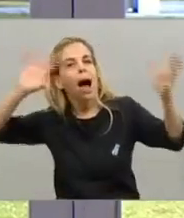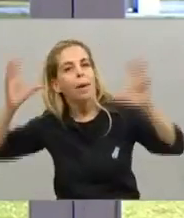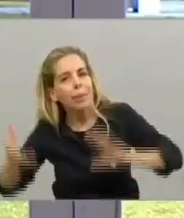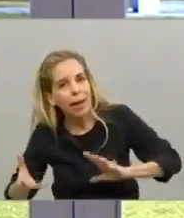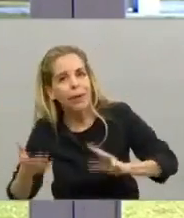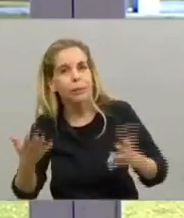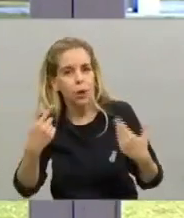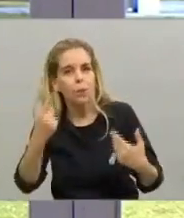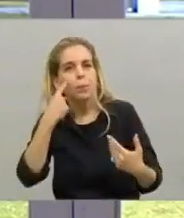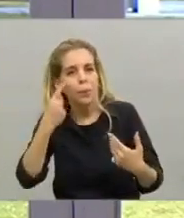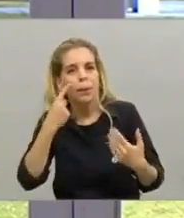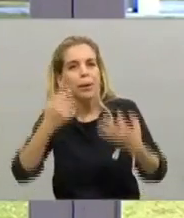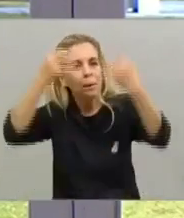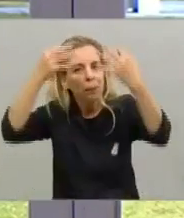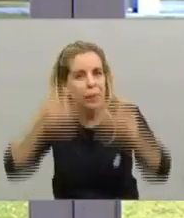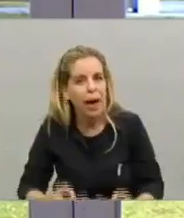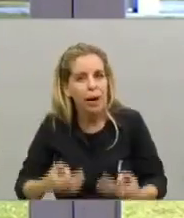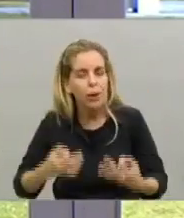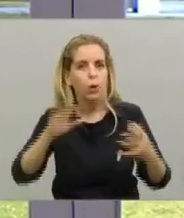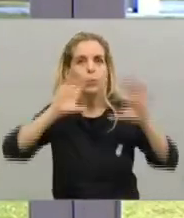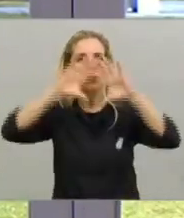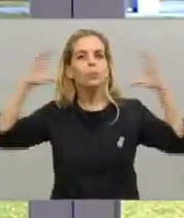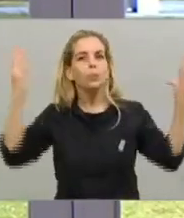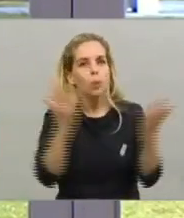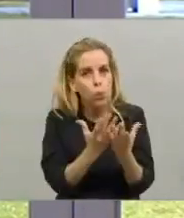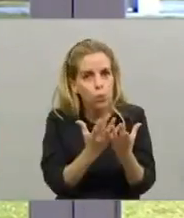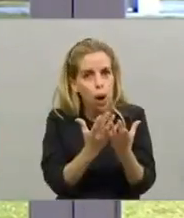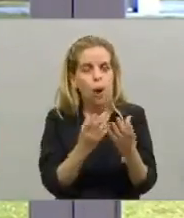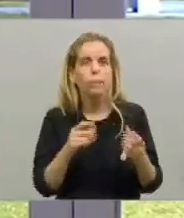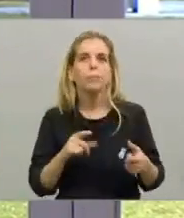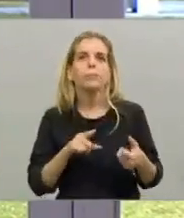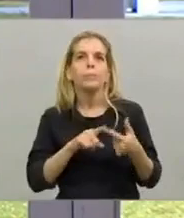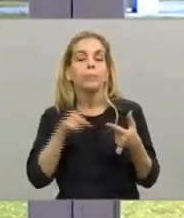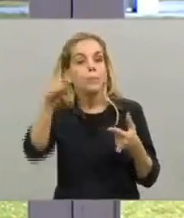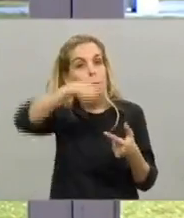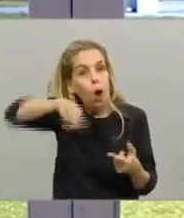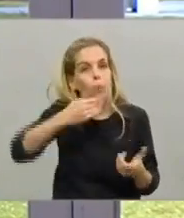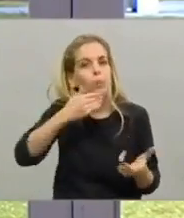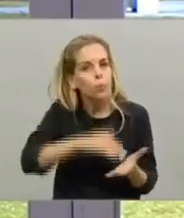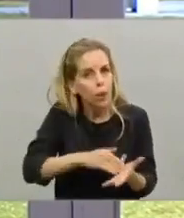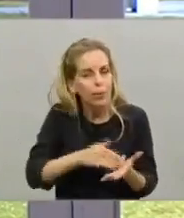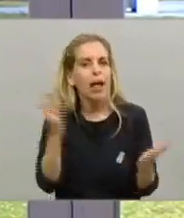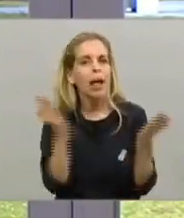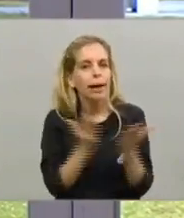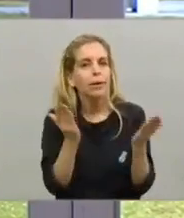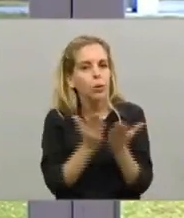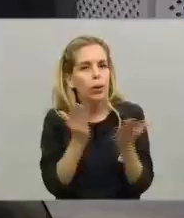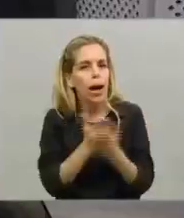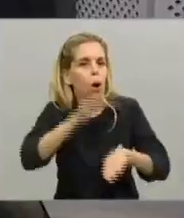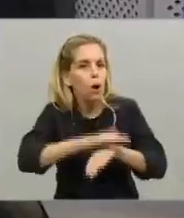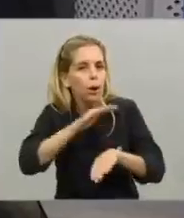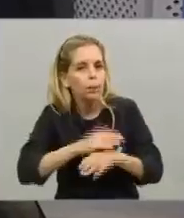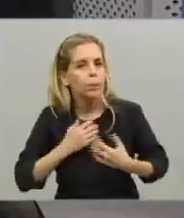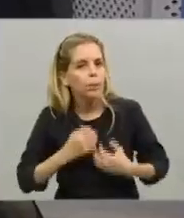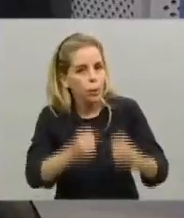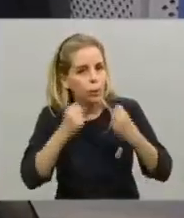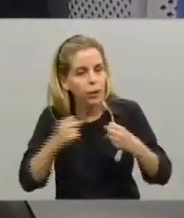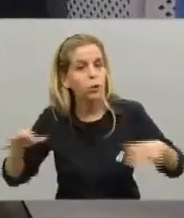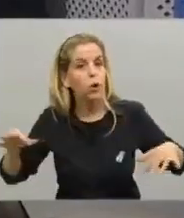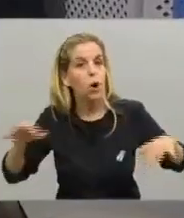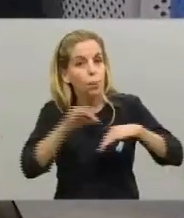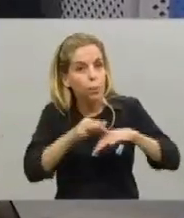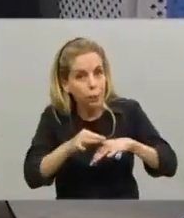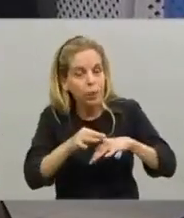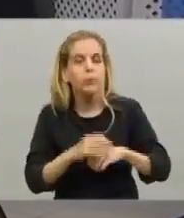armonía y equilibrio con el mundo. Estudiar con responsabilidad, esfuerzo y compromiso,